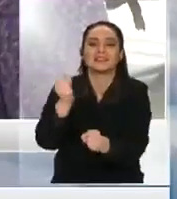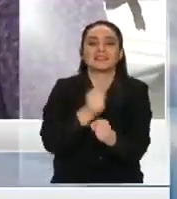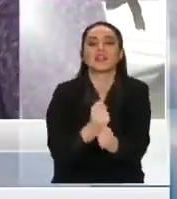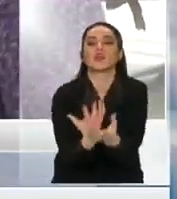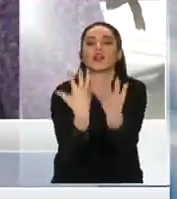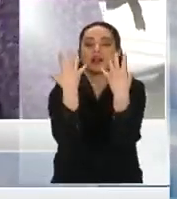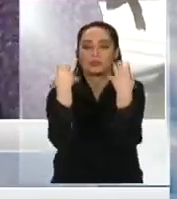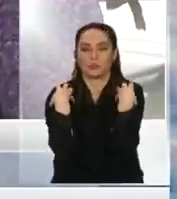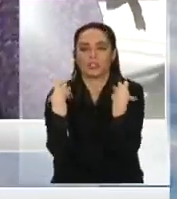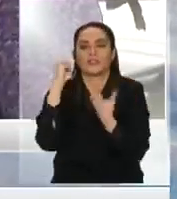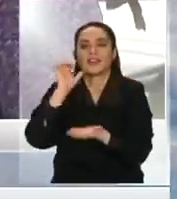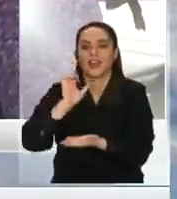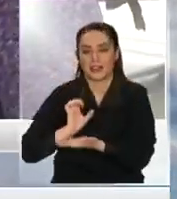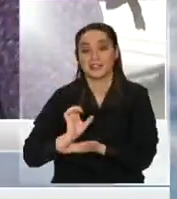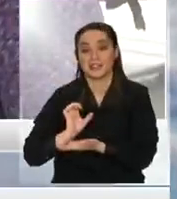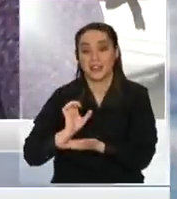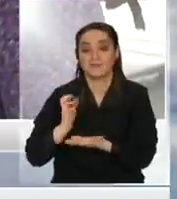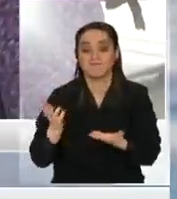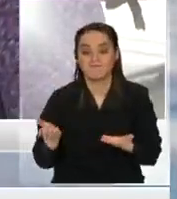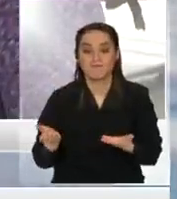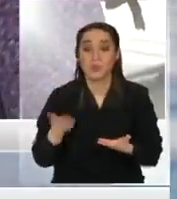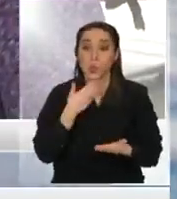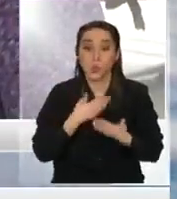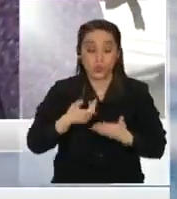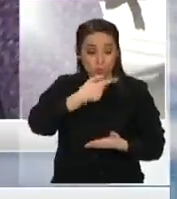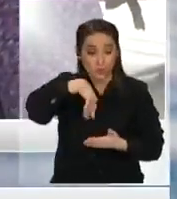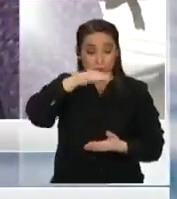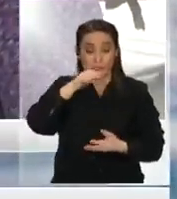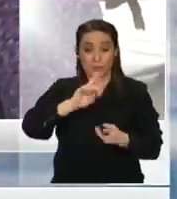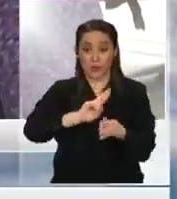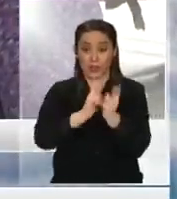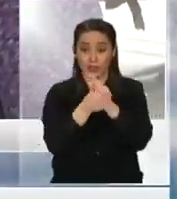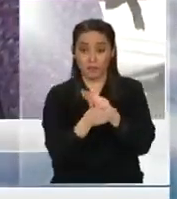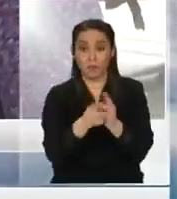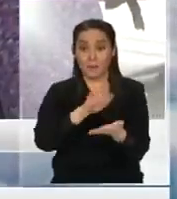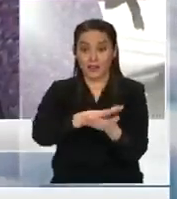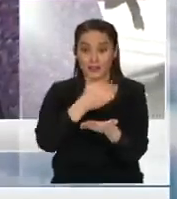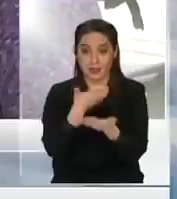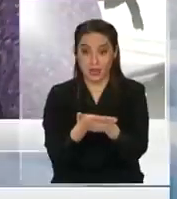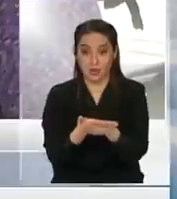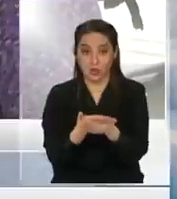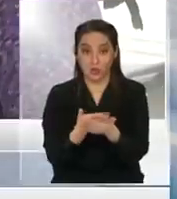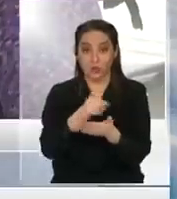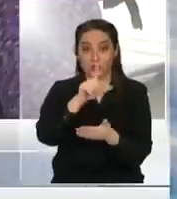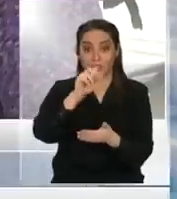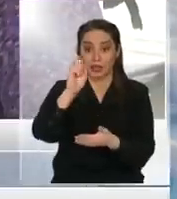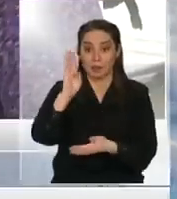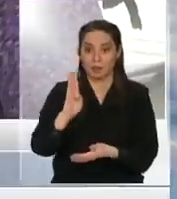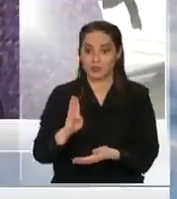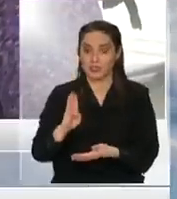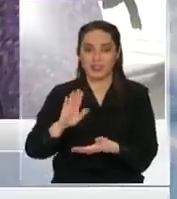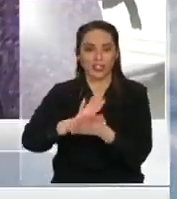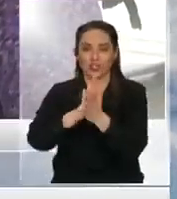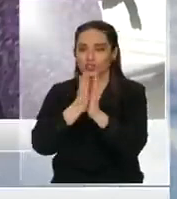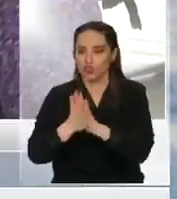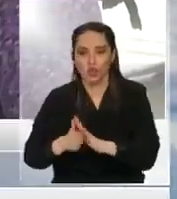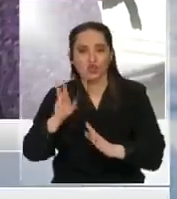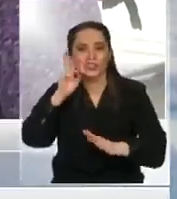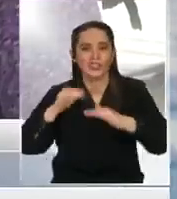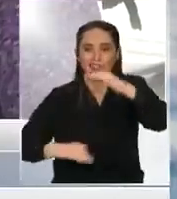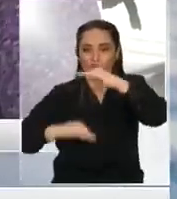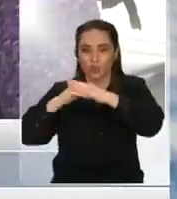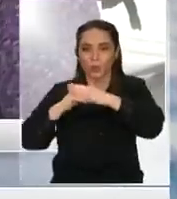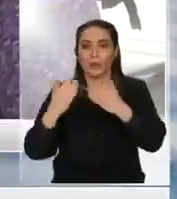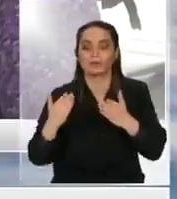responsabilidad del Estado cuando nosotros hablamos de nuestra reforma de salud que lleva el 7% completo sin tope al